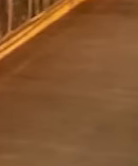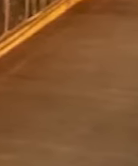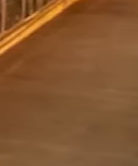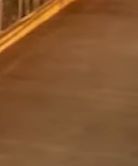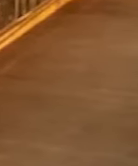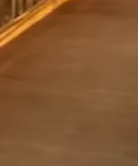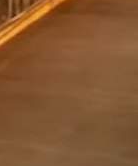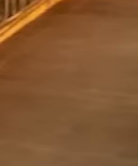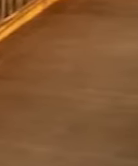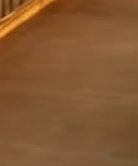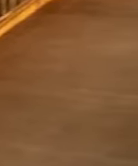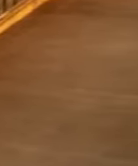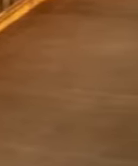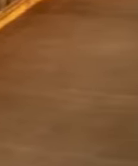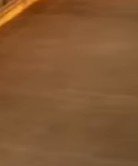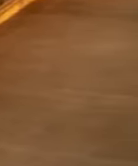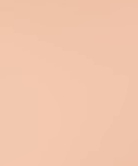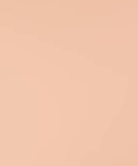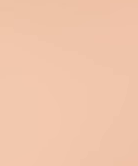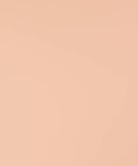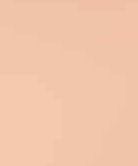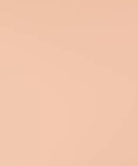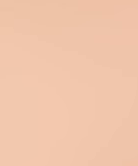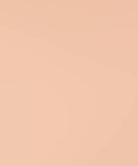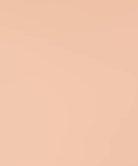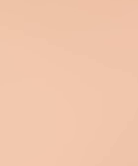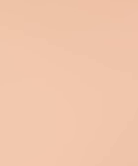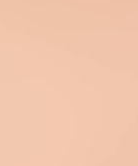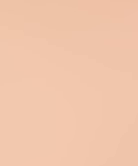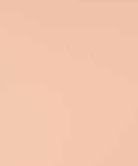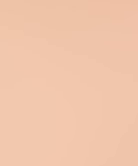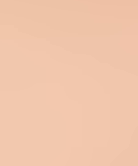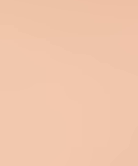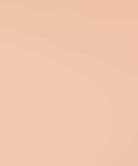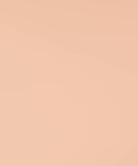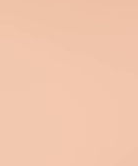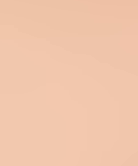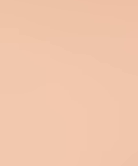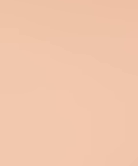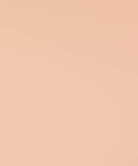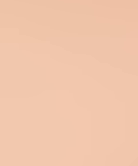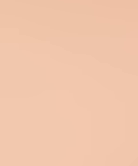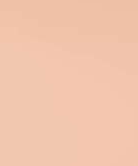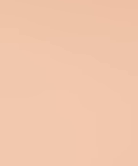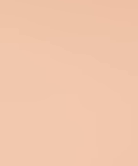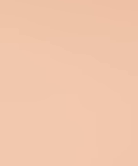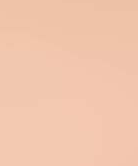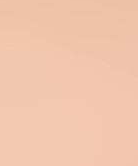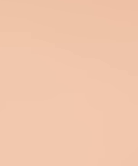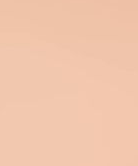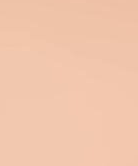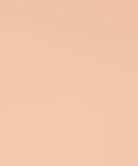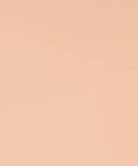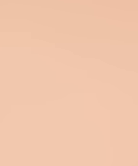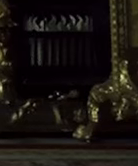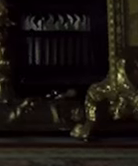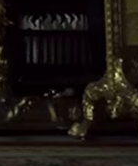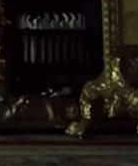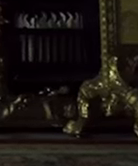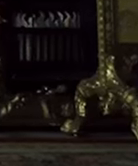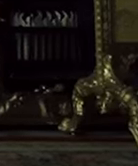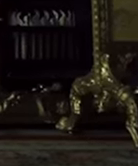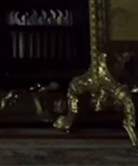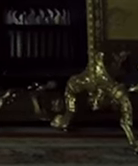la Galería Nacional de Retratos de Washington. Realizó el famoso retrato de John Lennon donde aparece desnudo al lado de Yoko Ono,